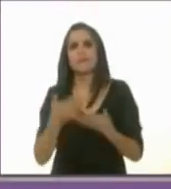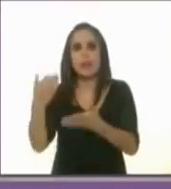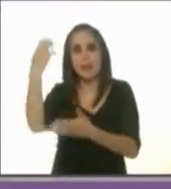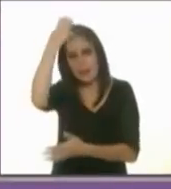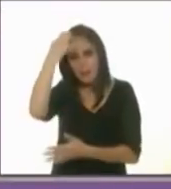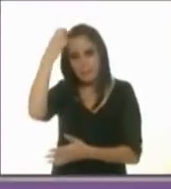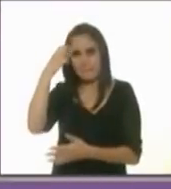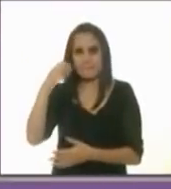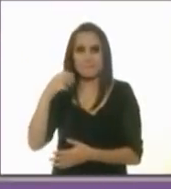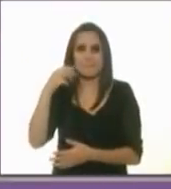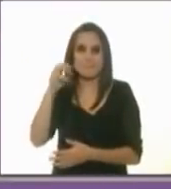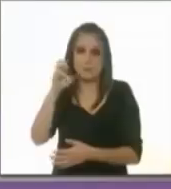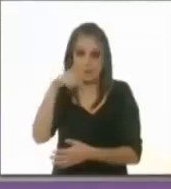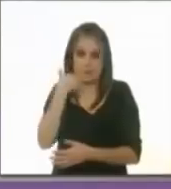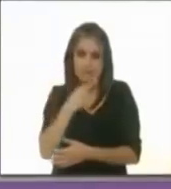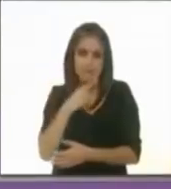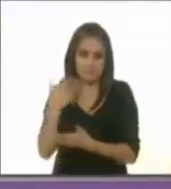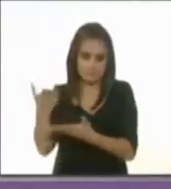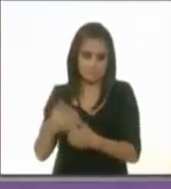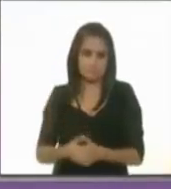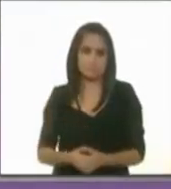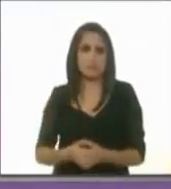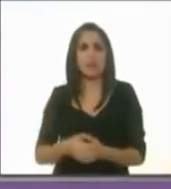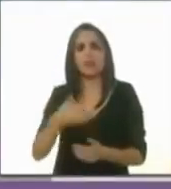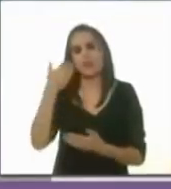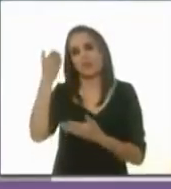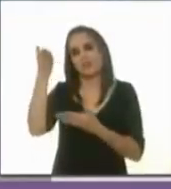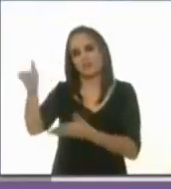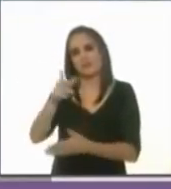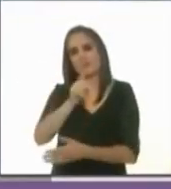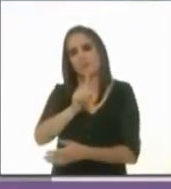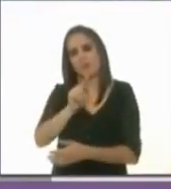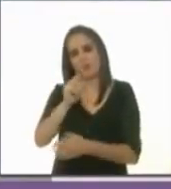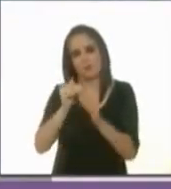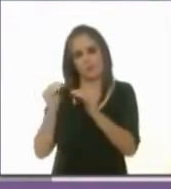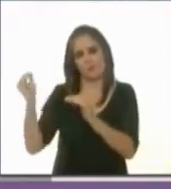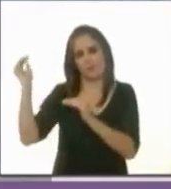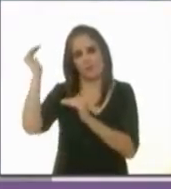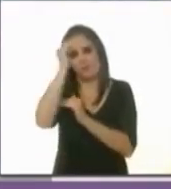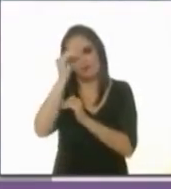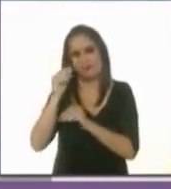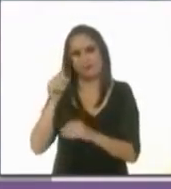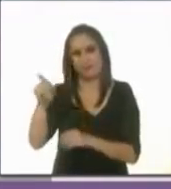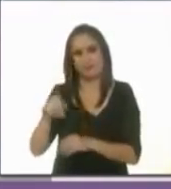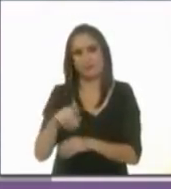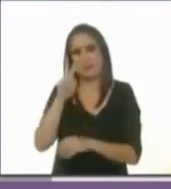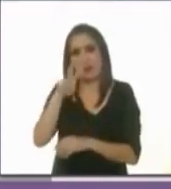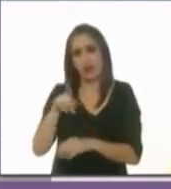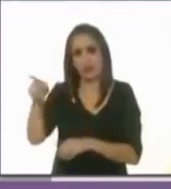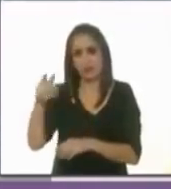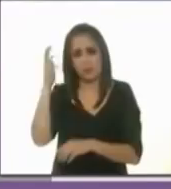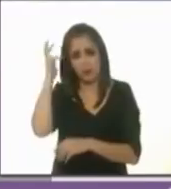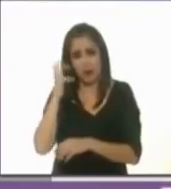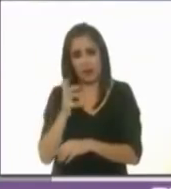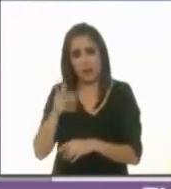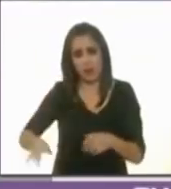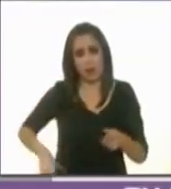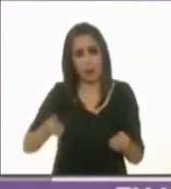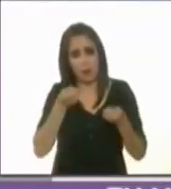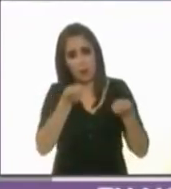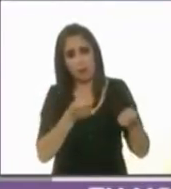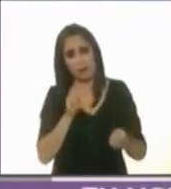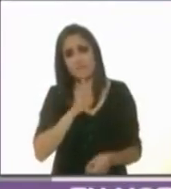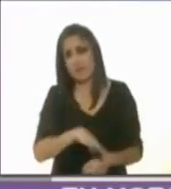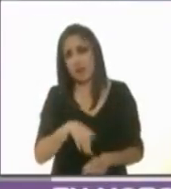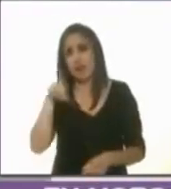alusiones, pidió la palabra. Adelante. Profesora Sheyman, podrás ser muy científica, pero fuiste un desastre gobernando. En tu administración